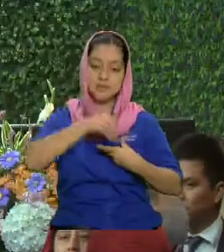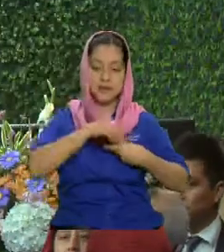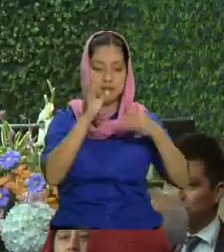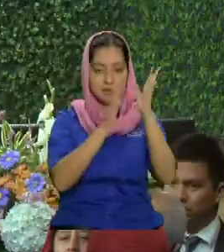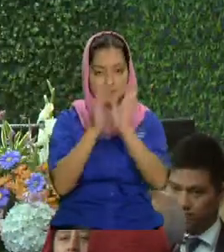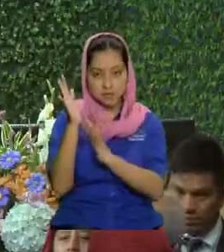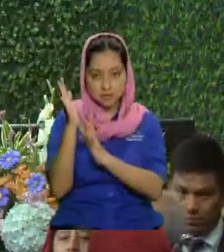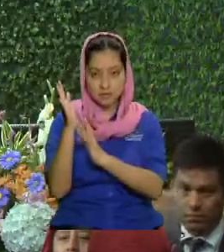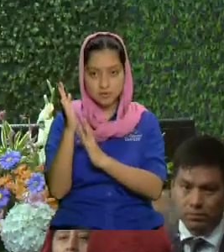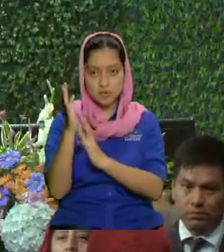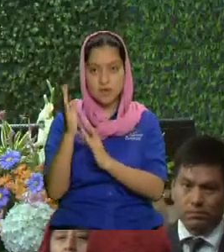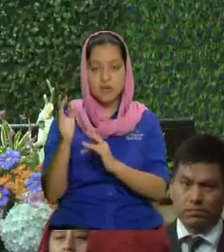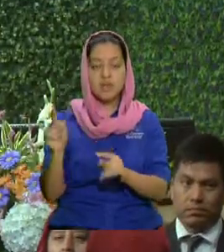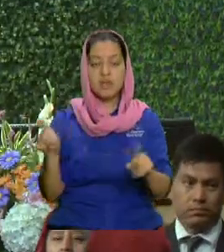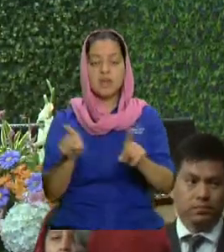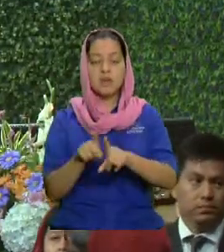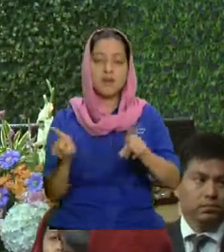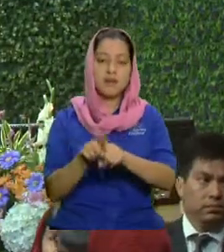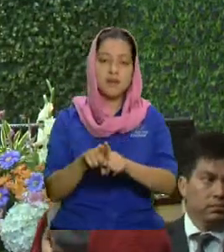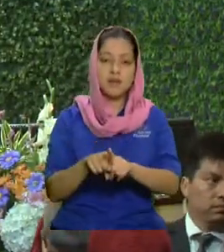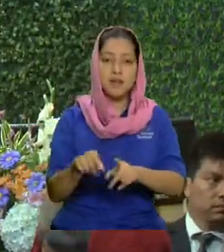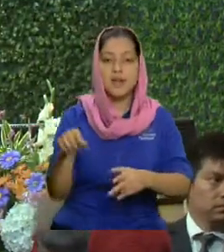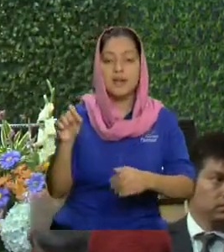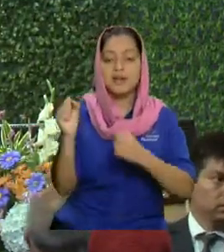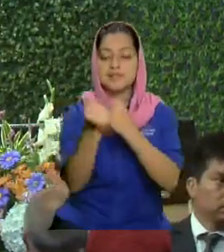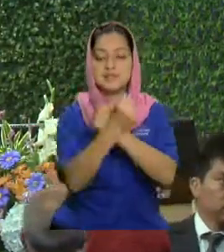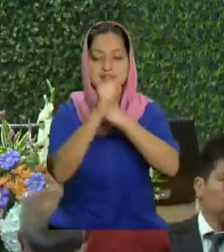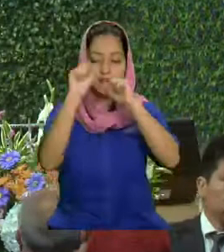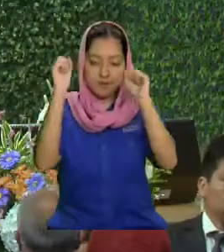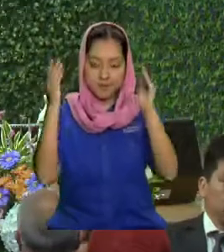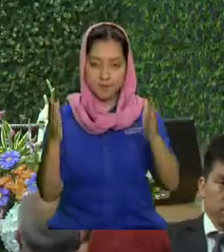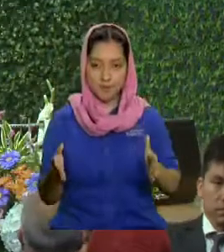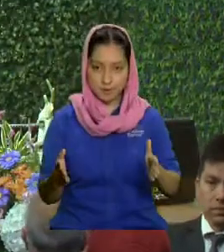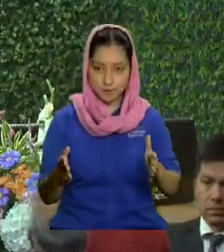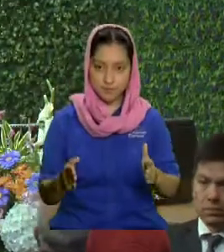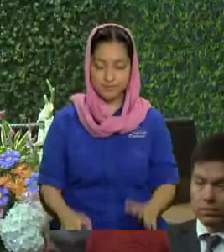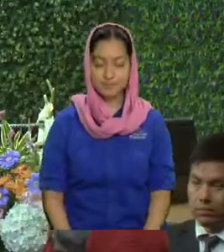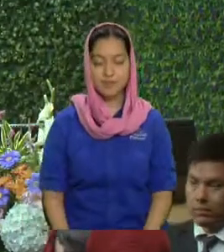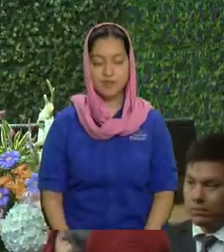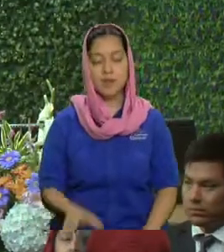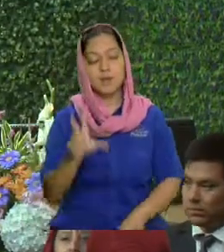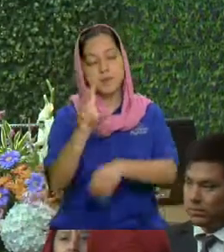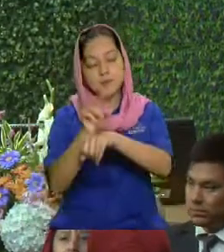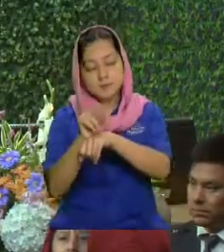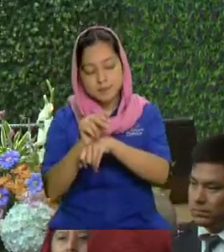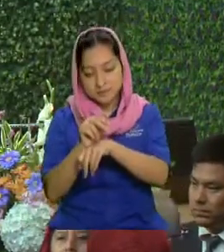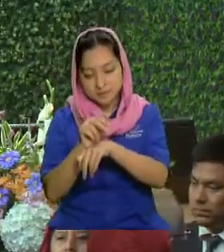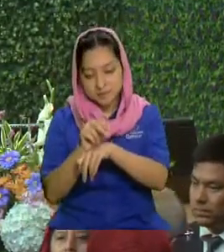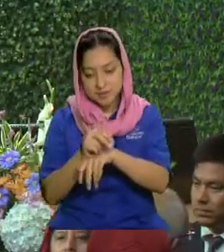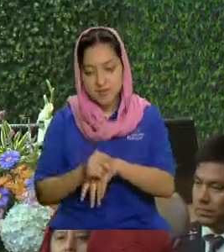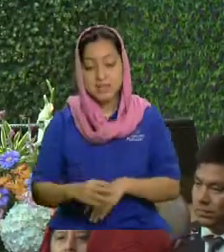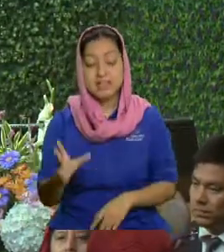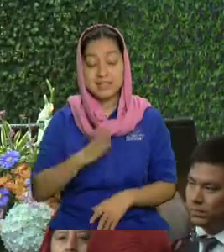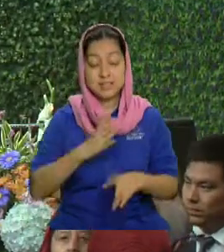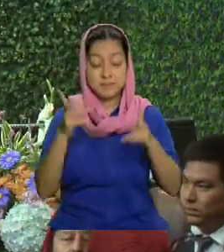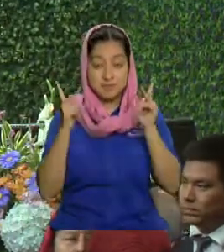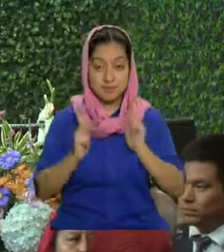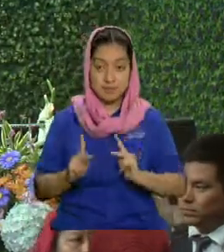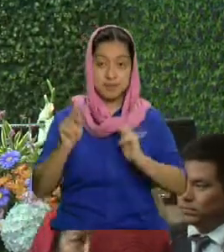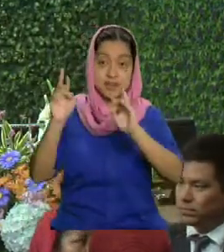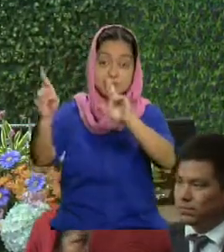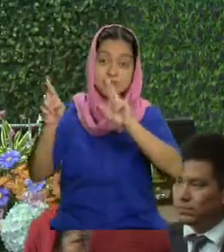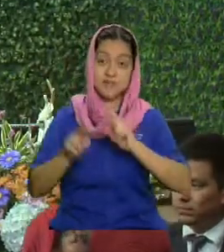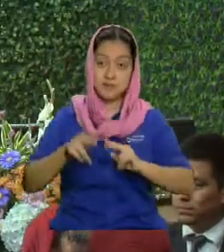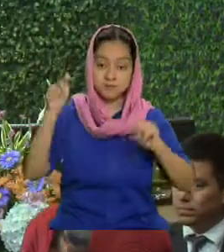y suficiente Salvador concédame el privilegio de recibirle en esta casa